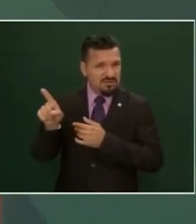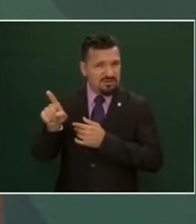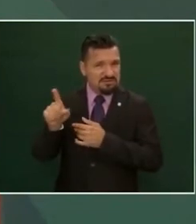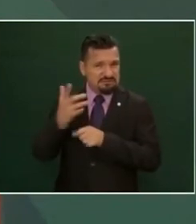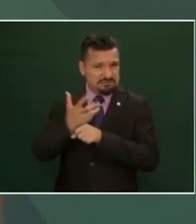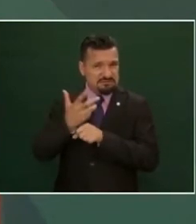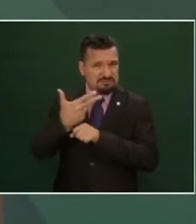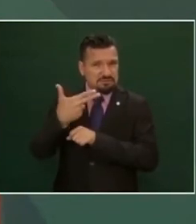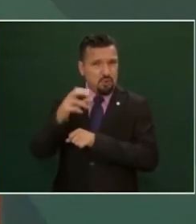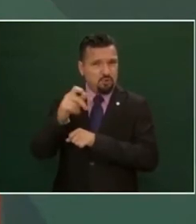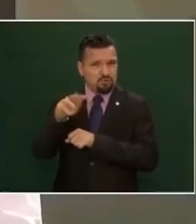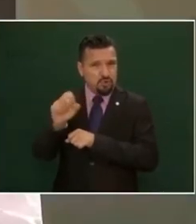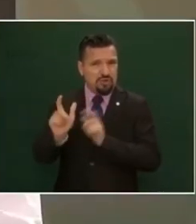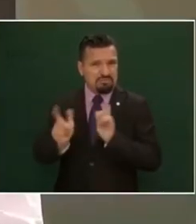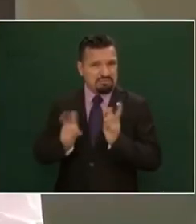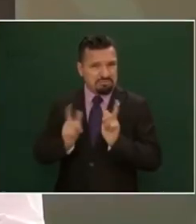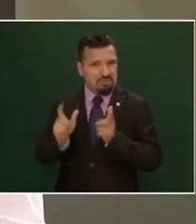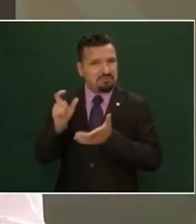en Texas